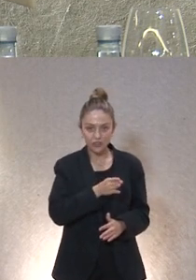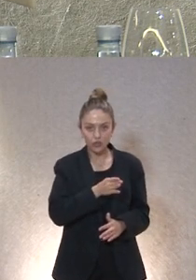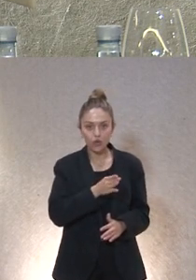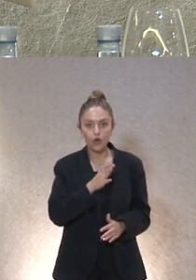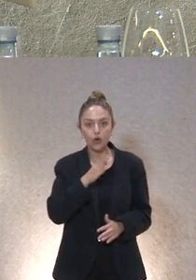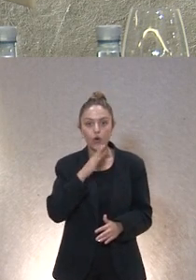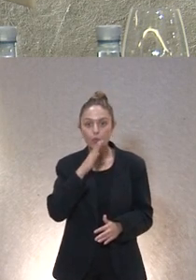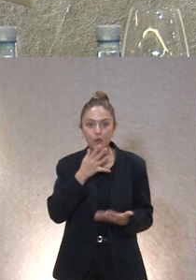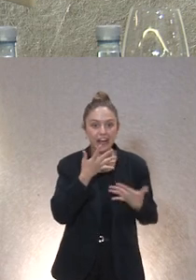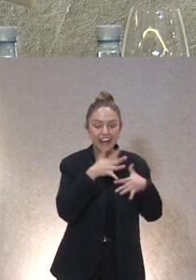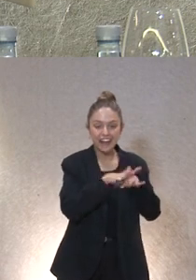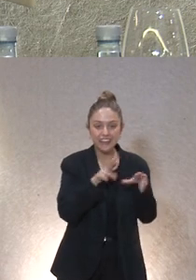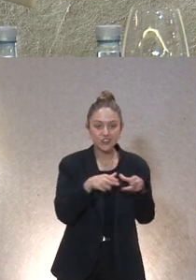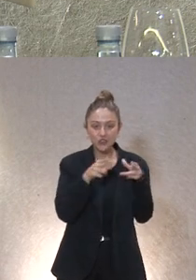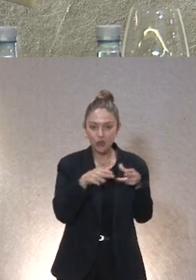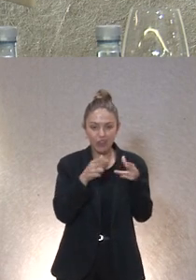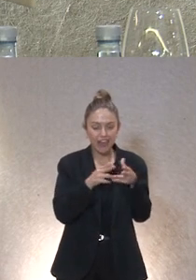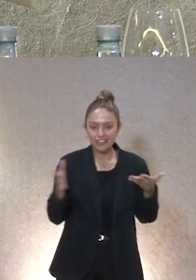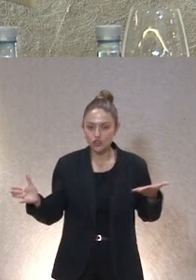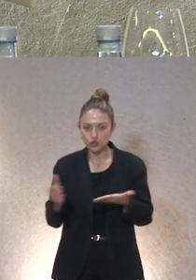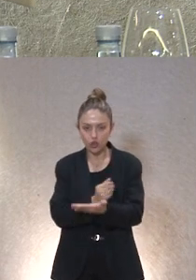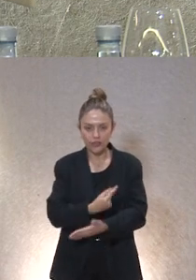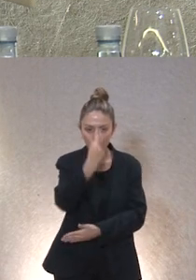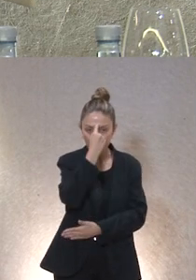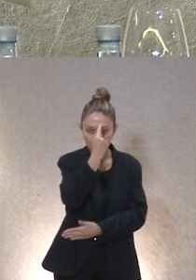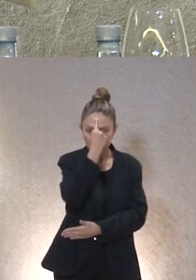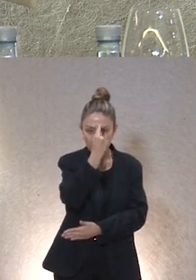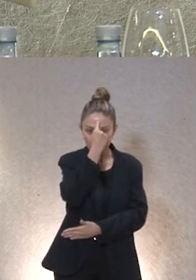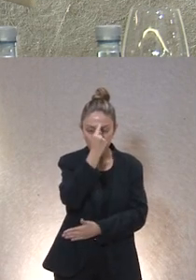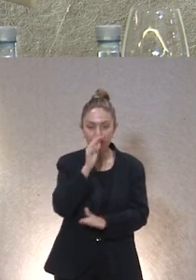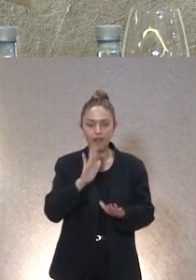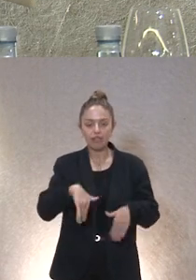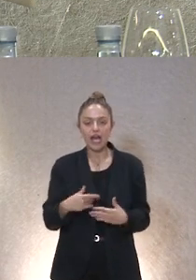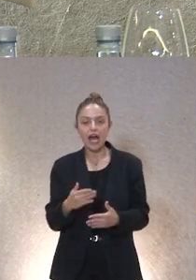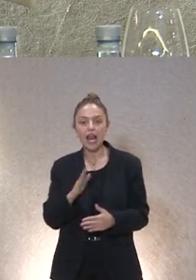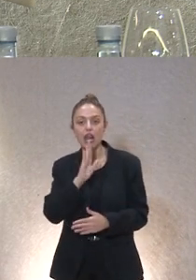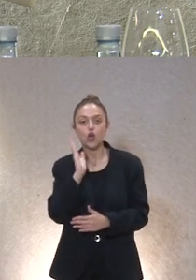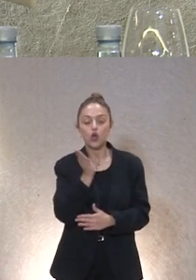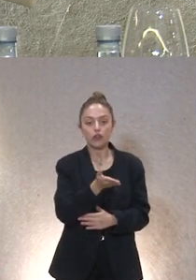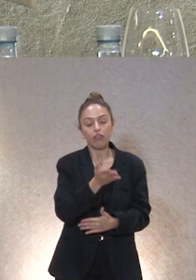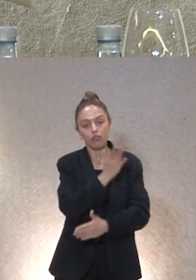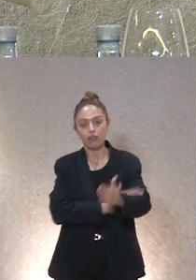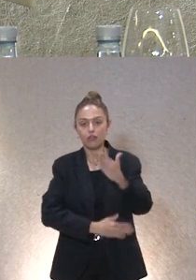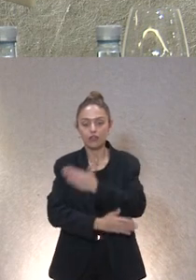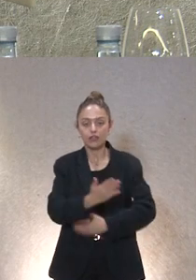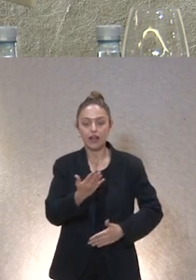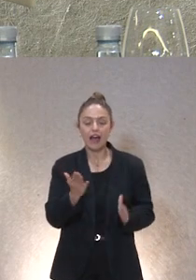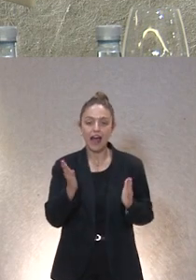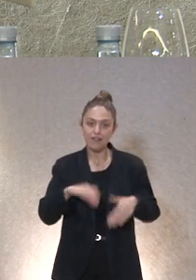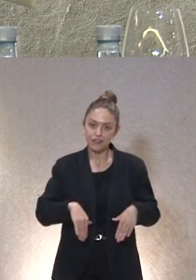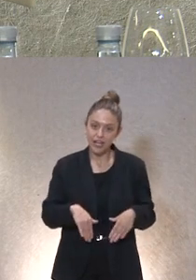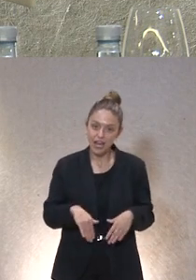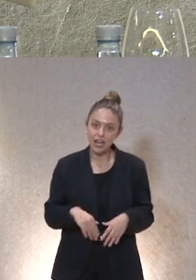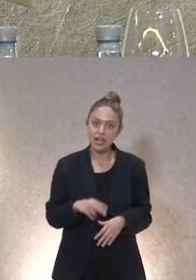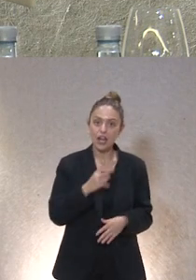todo tipo de redes sociales se obsesionó y entonces la han condenado alegando la discapacidad al final en lugar de